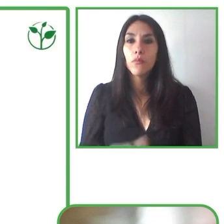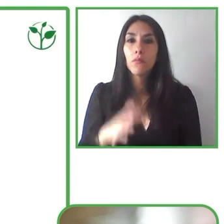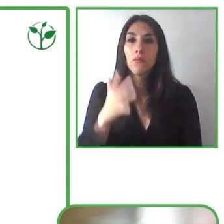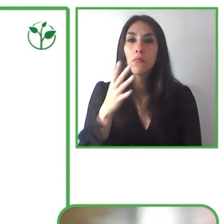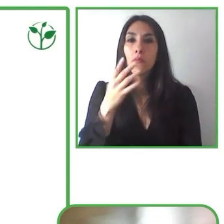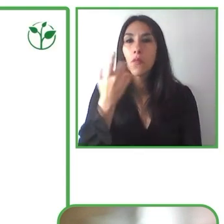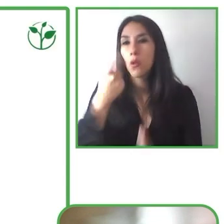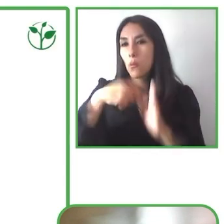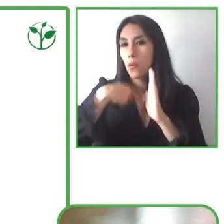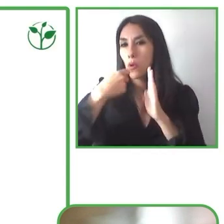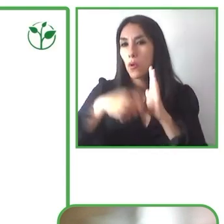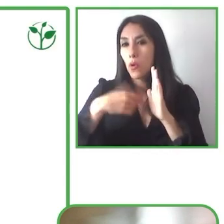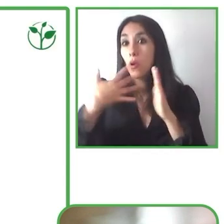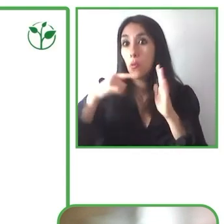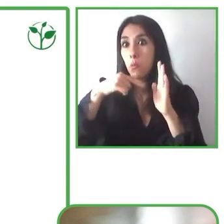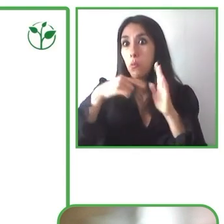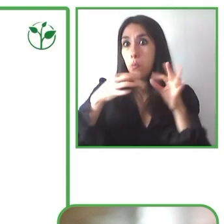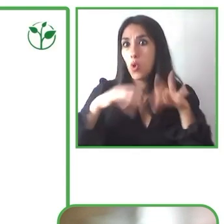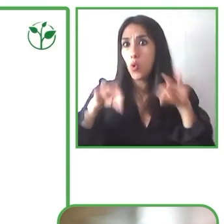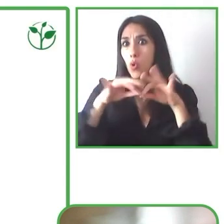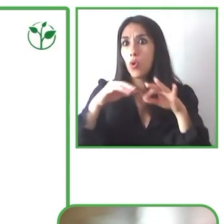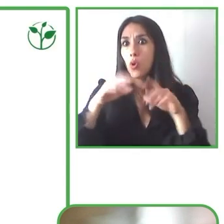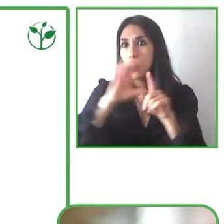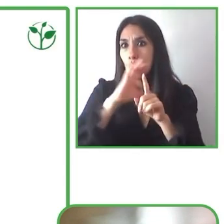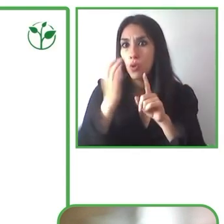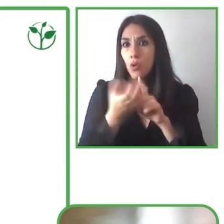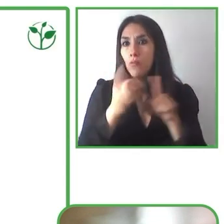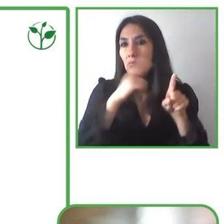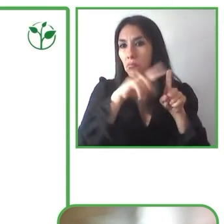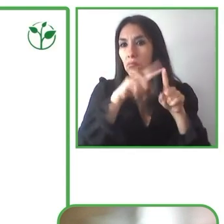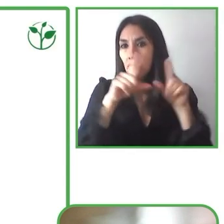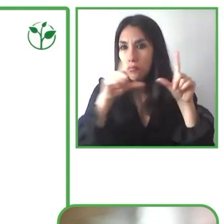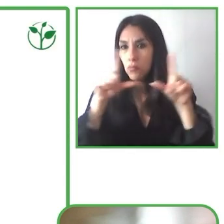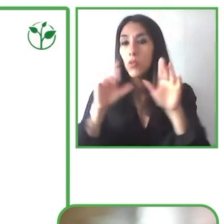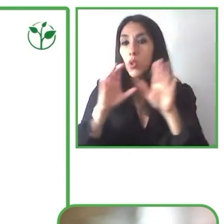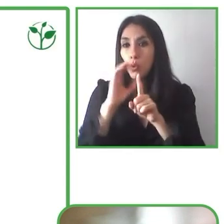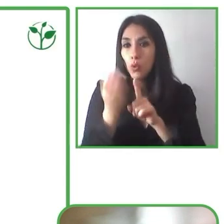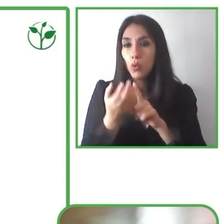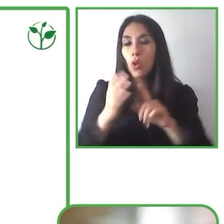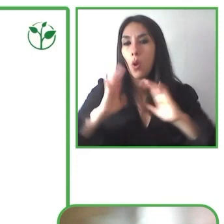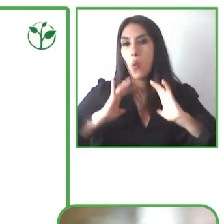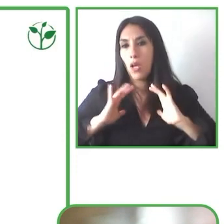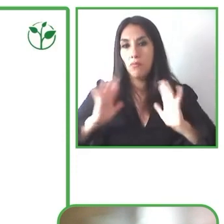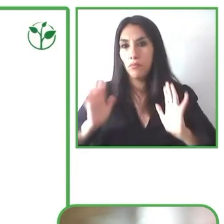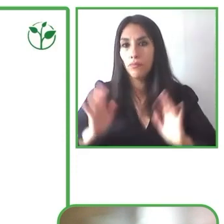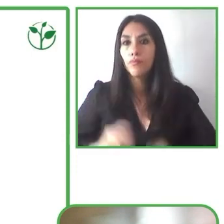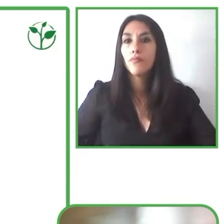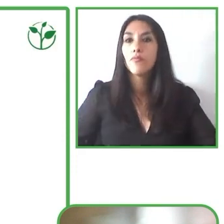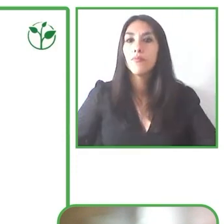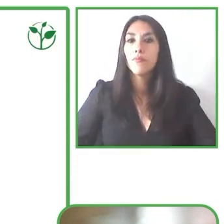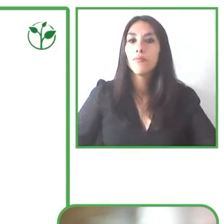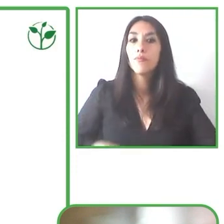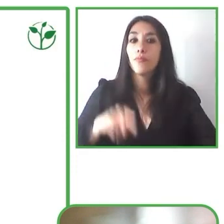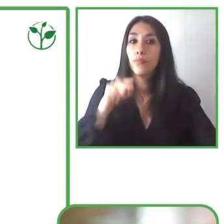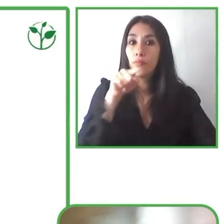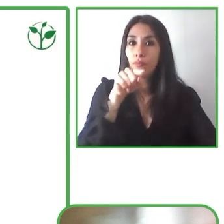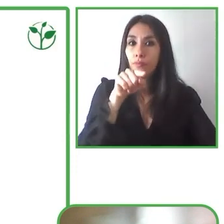que hacemos en el Departamento de Cultura y Ocio. Se trata de la Bienal de Arte Contemporáneo. Nació en 2006,